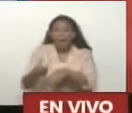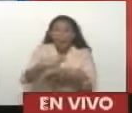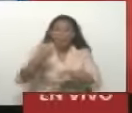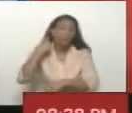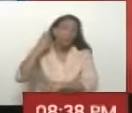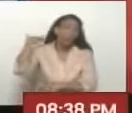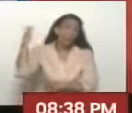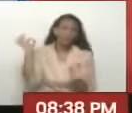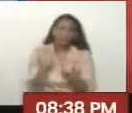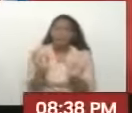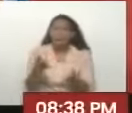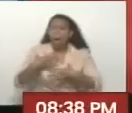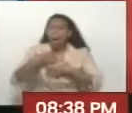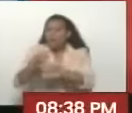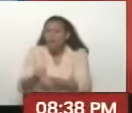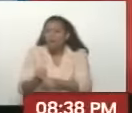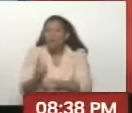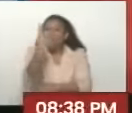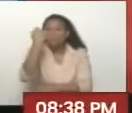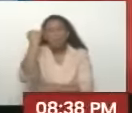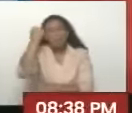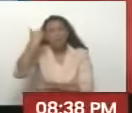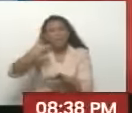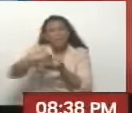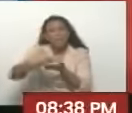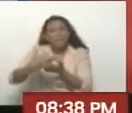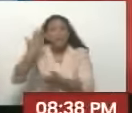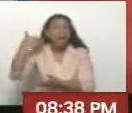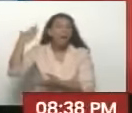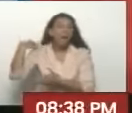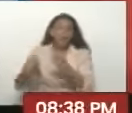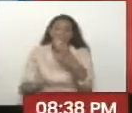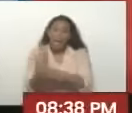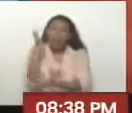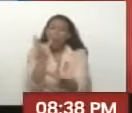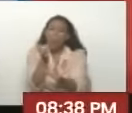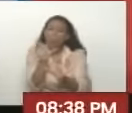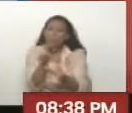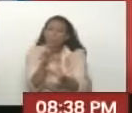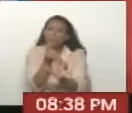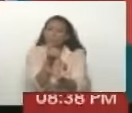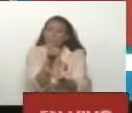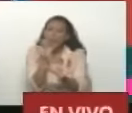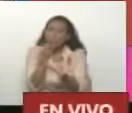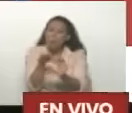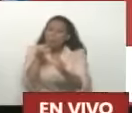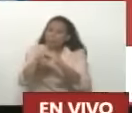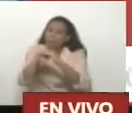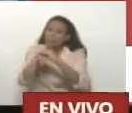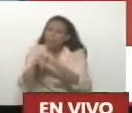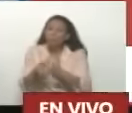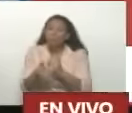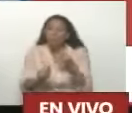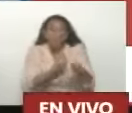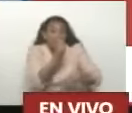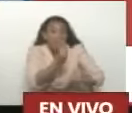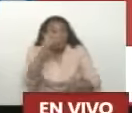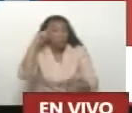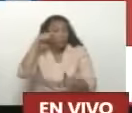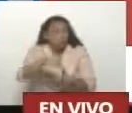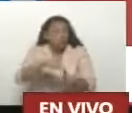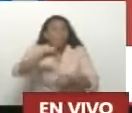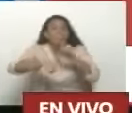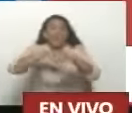creía en las comunas Y una de las primeras cosas Que me plantearon Era la necesidad De crear un fondo De apoyo al poder popular Eso se hizo Por referéndum